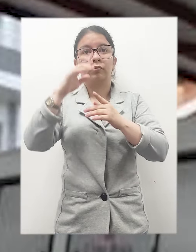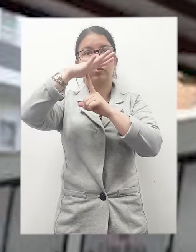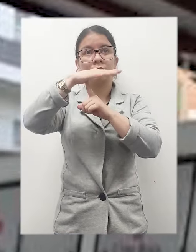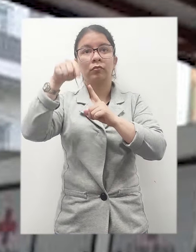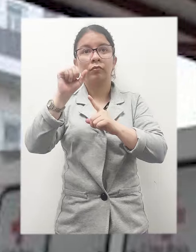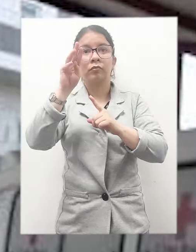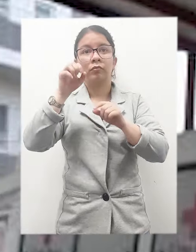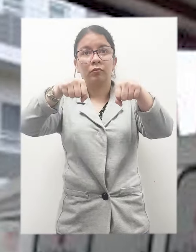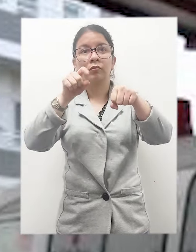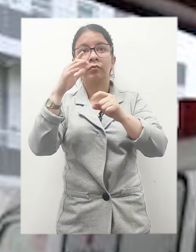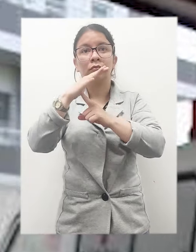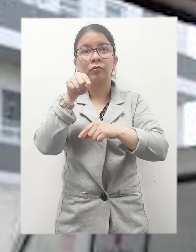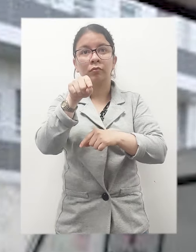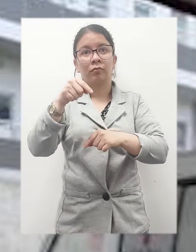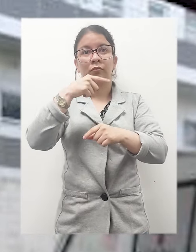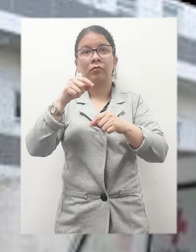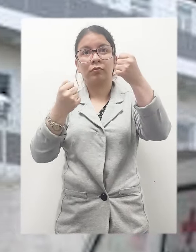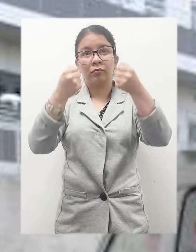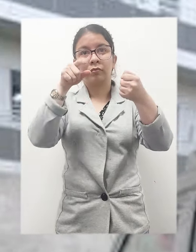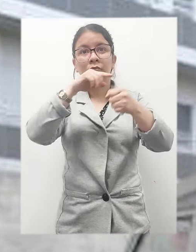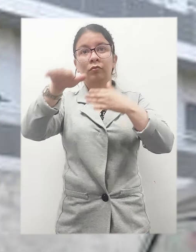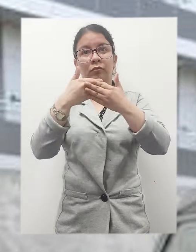parque automotor de estos vehículos en todo el país.